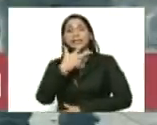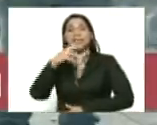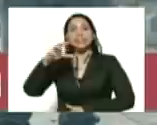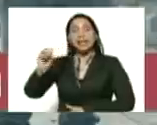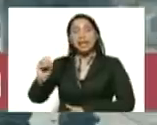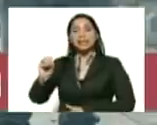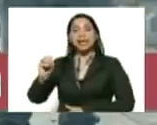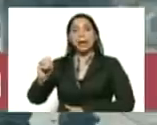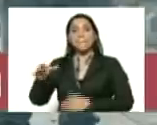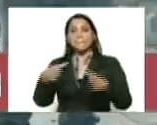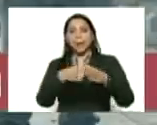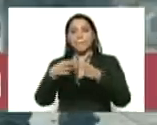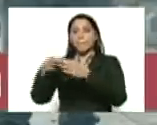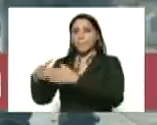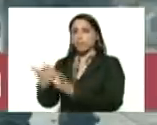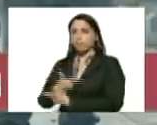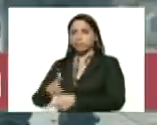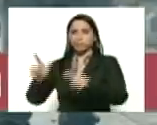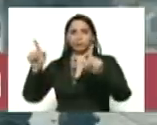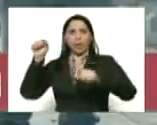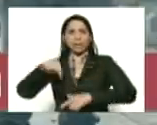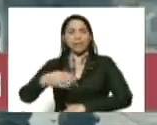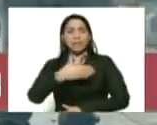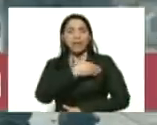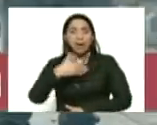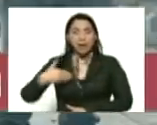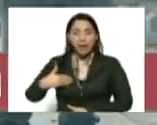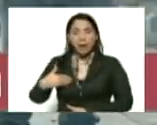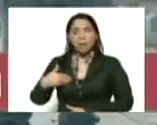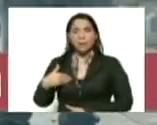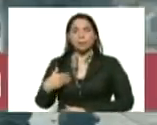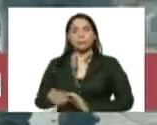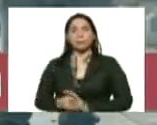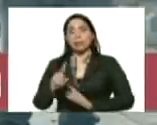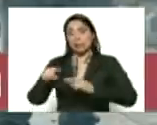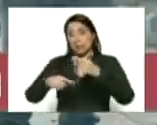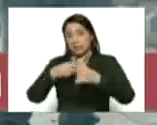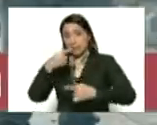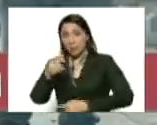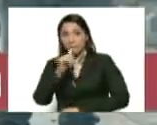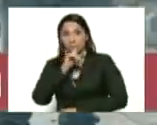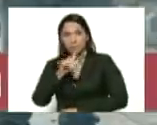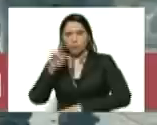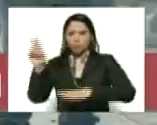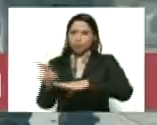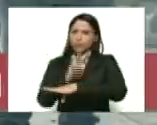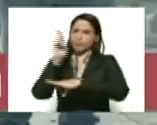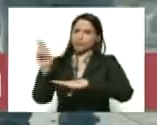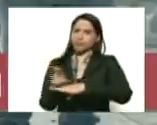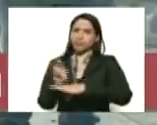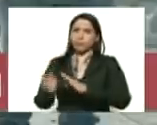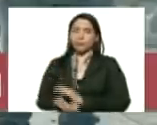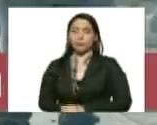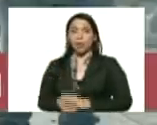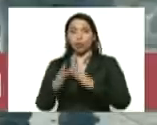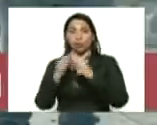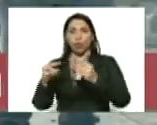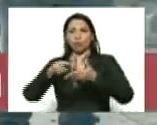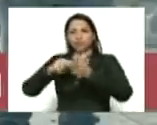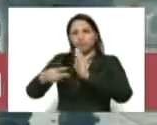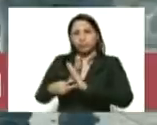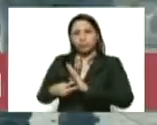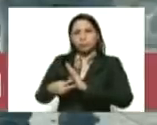máquinas instaladas aquí queremos después posteriormente presidente utilizar todo lo que es la